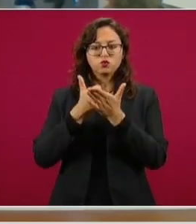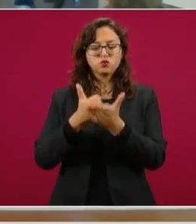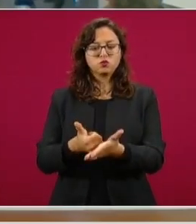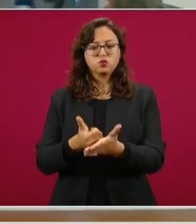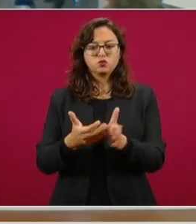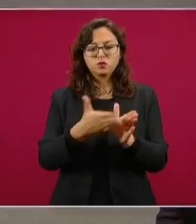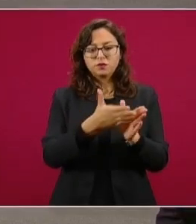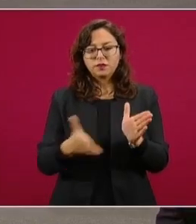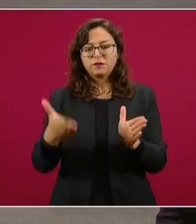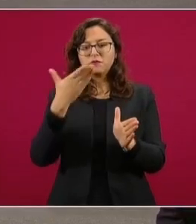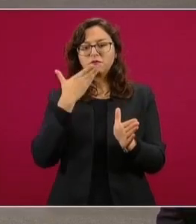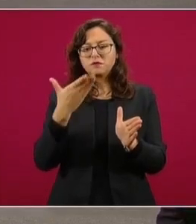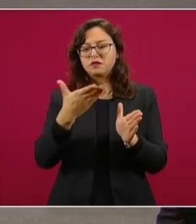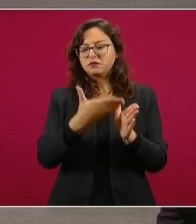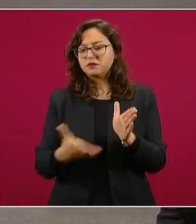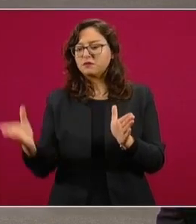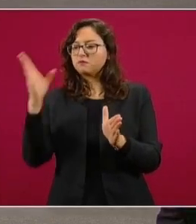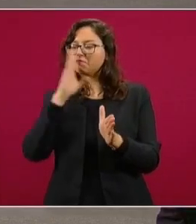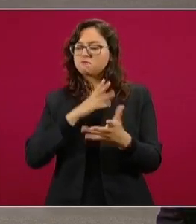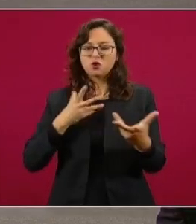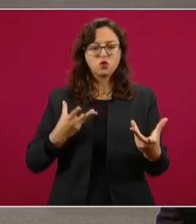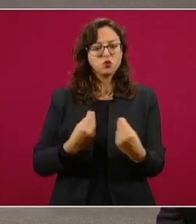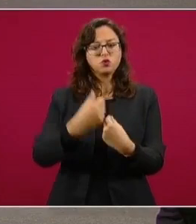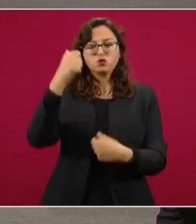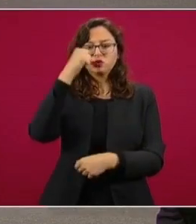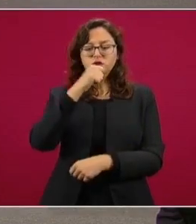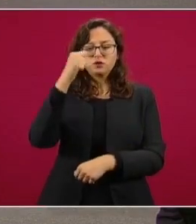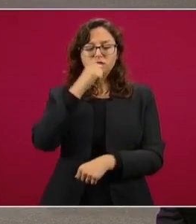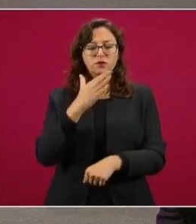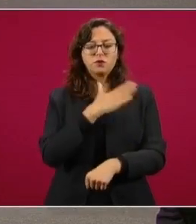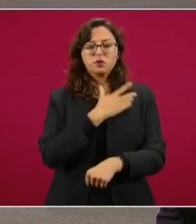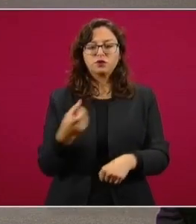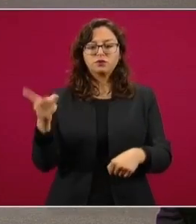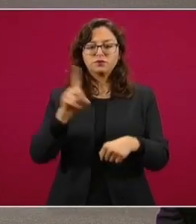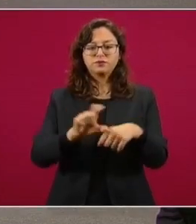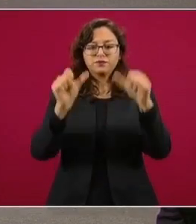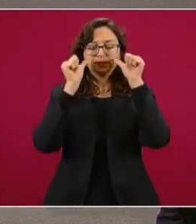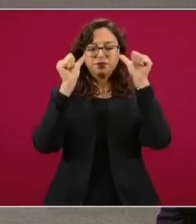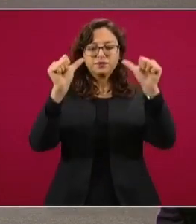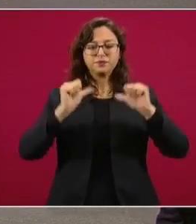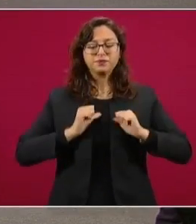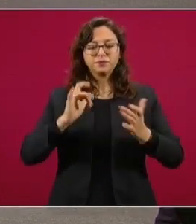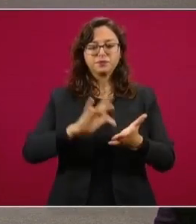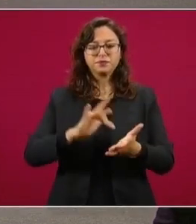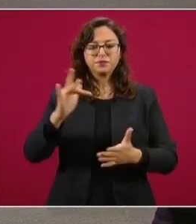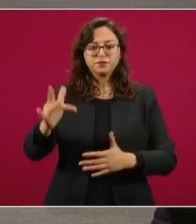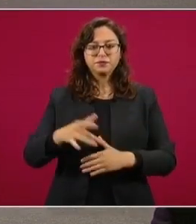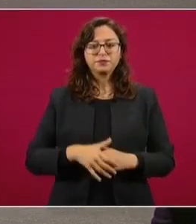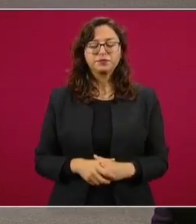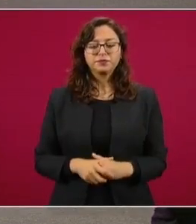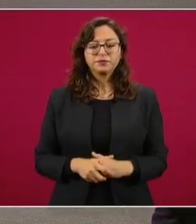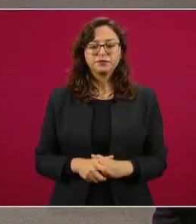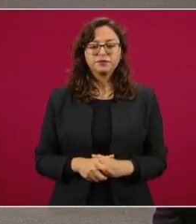y en las malas, señor presidente. Muy buenos días y gracias por su atención. Muchas gracias a ustedes.